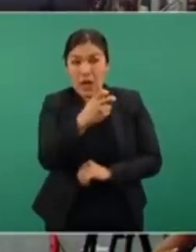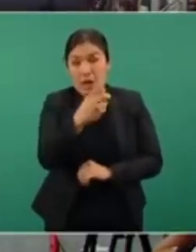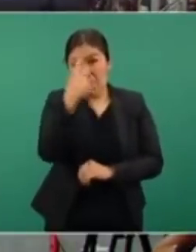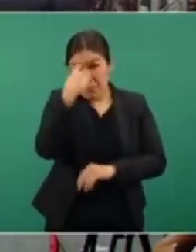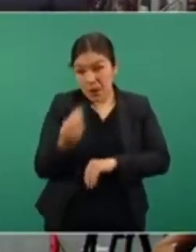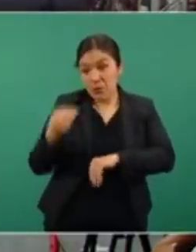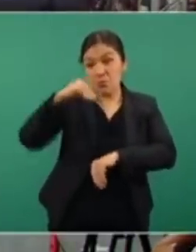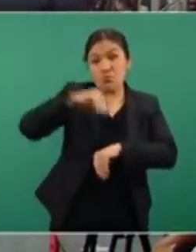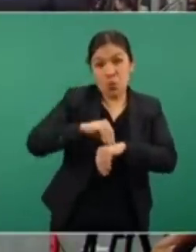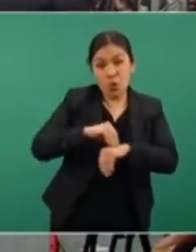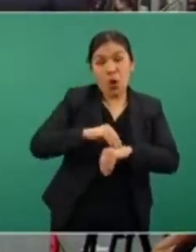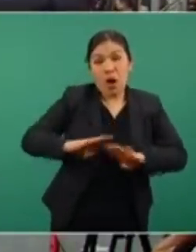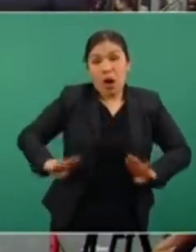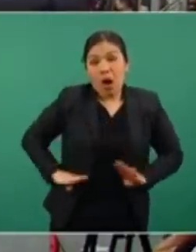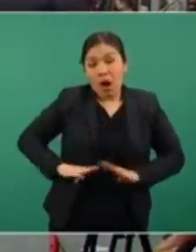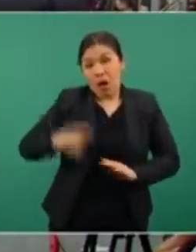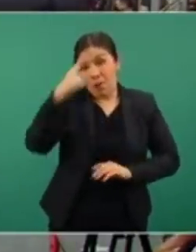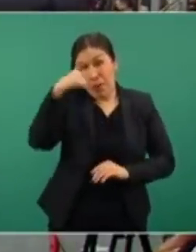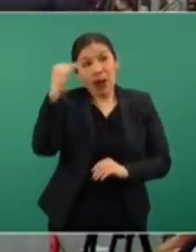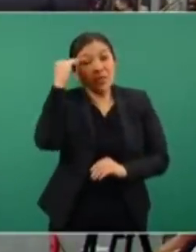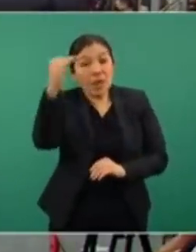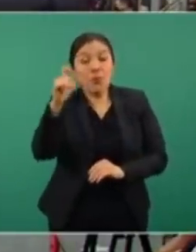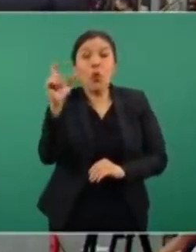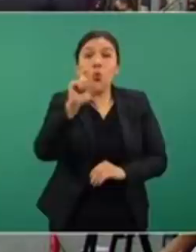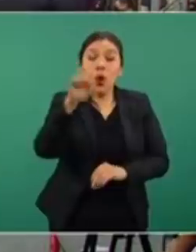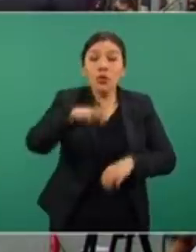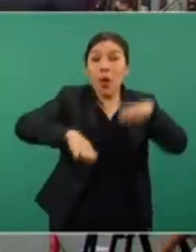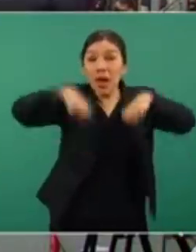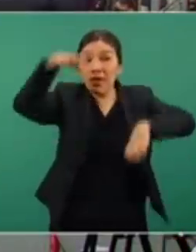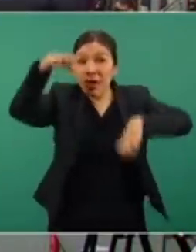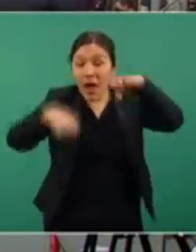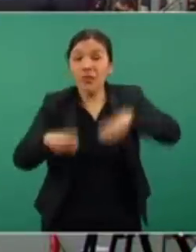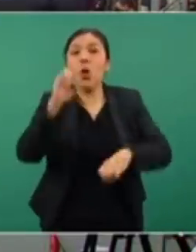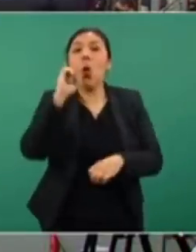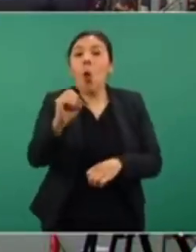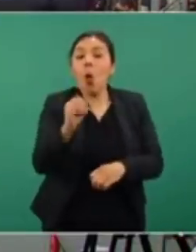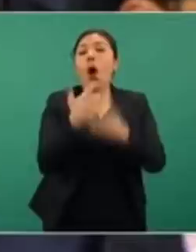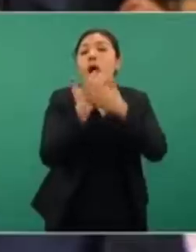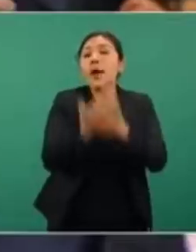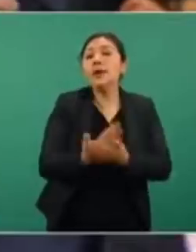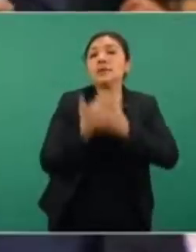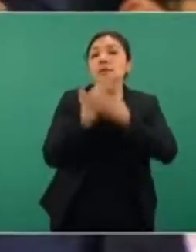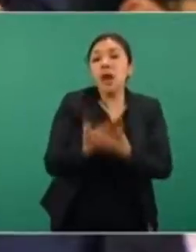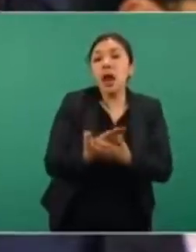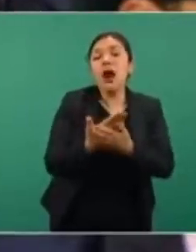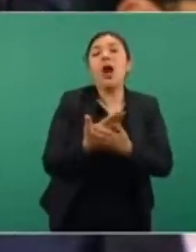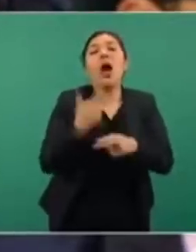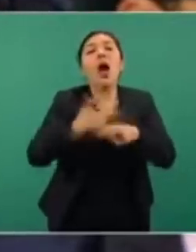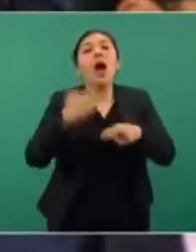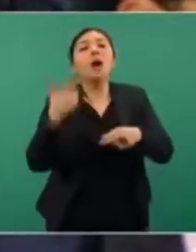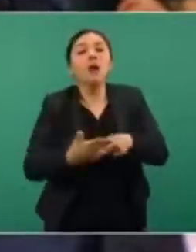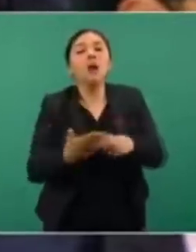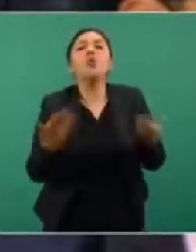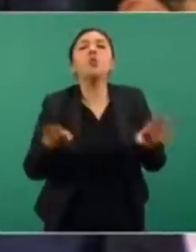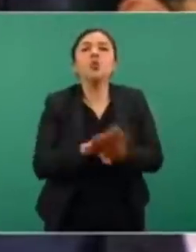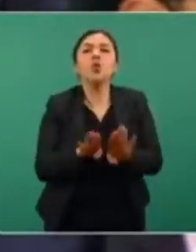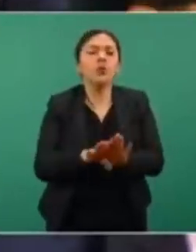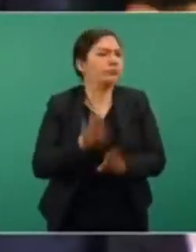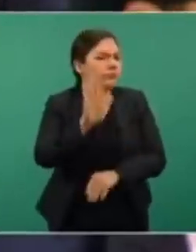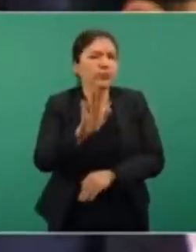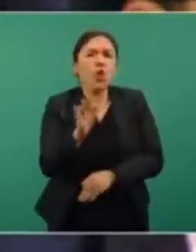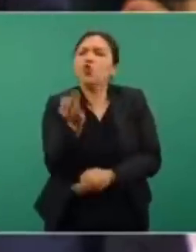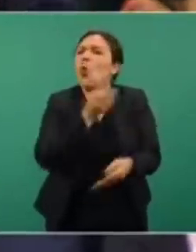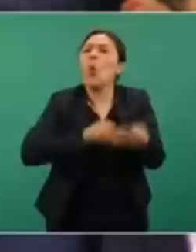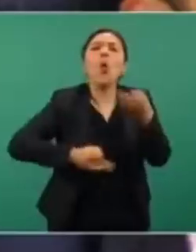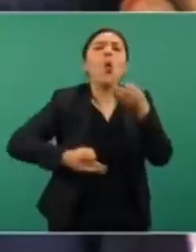calendario por edad esperarían a vacunar a todos los mexicanos y como sería todos van a entrar todos porque